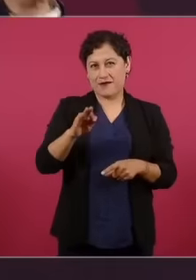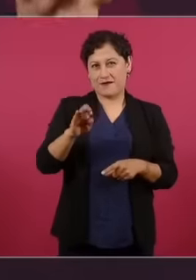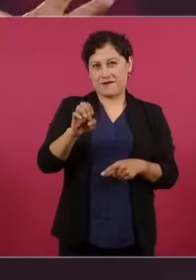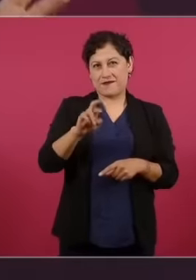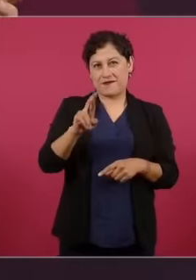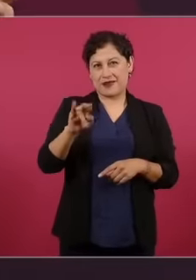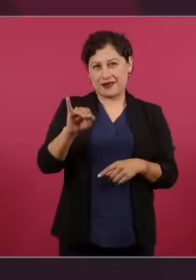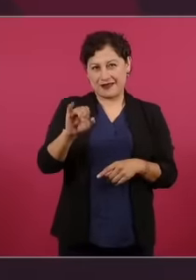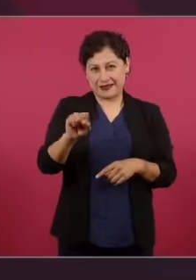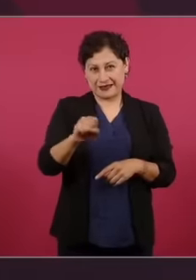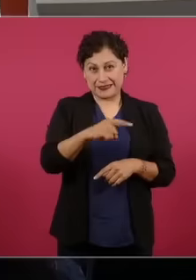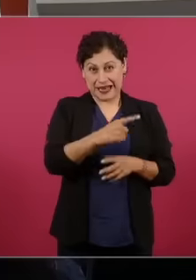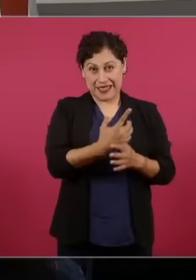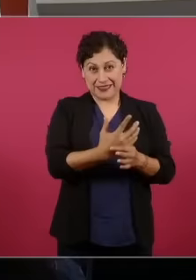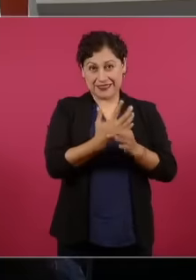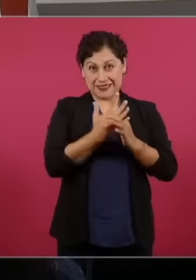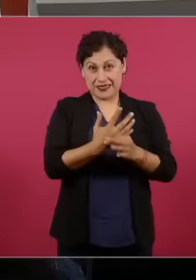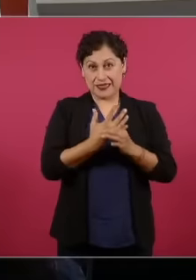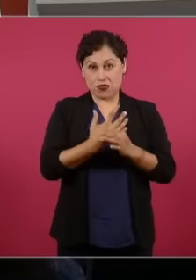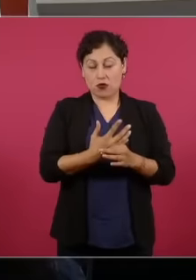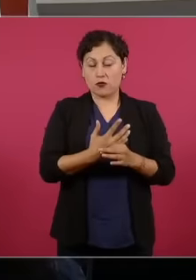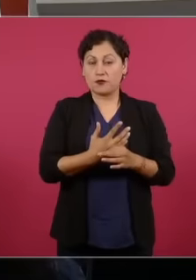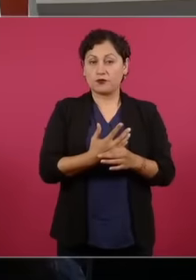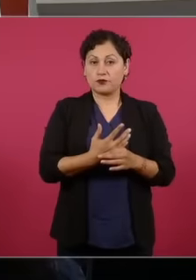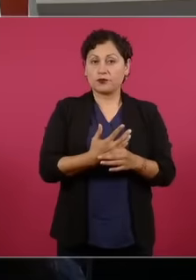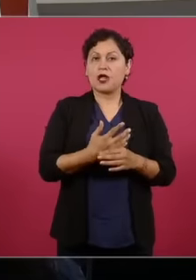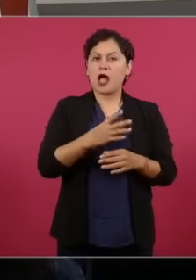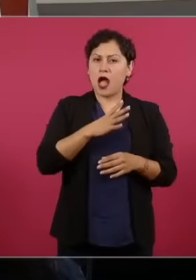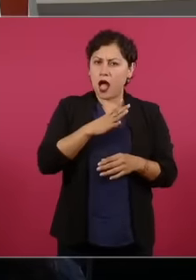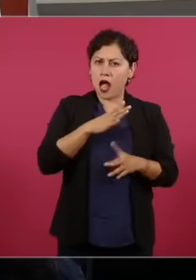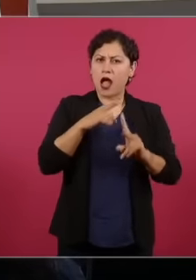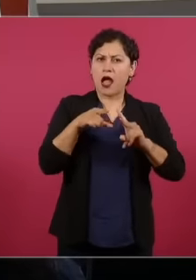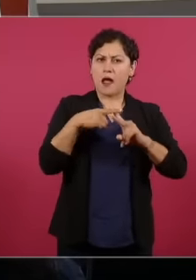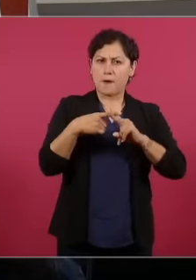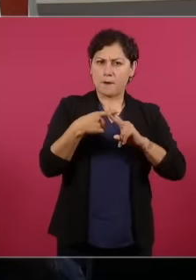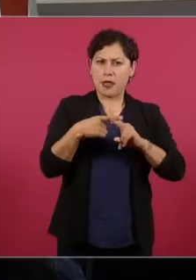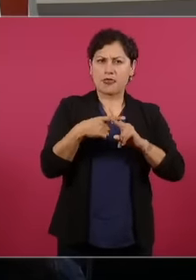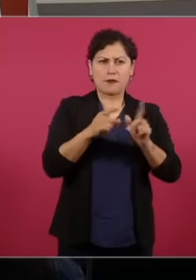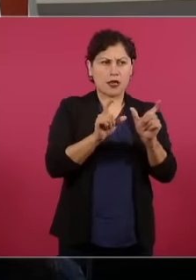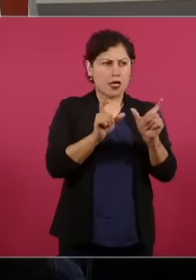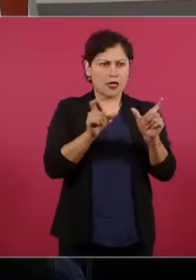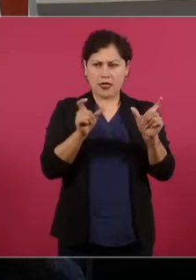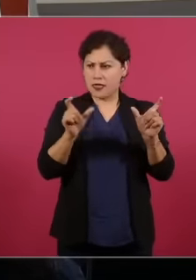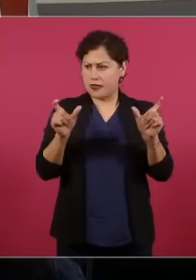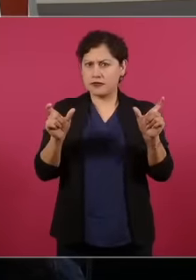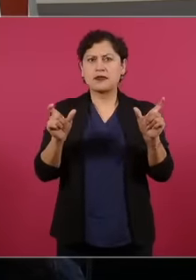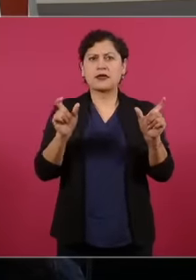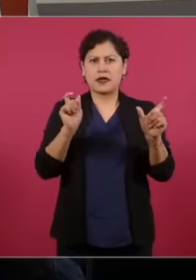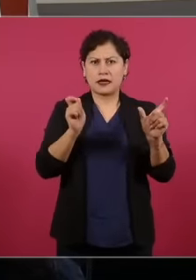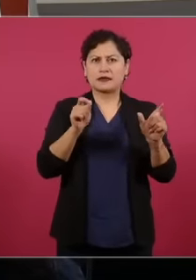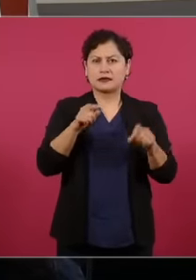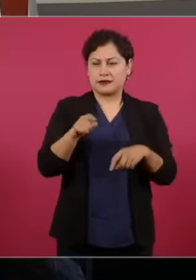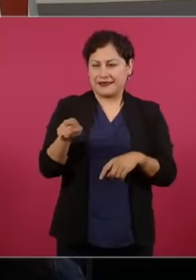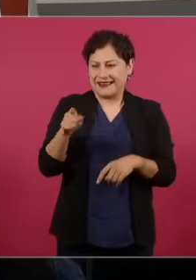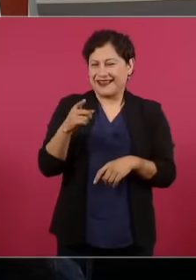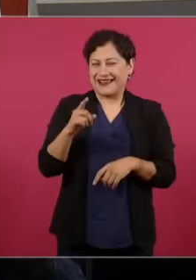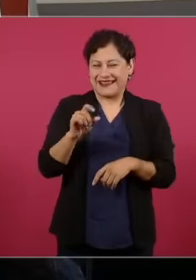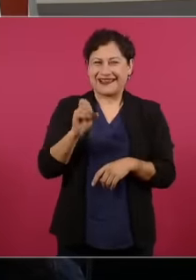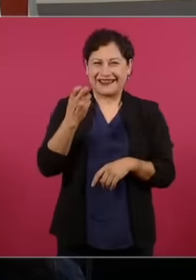una fórmula en donde se agorizó donde